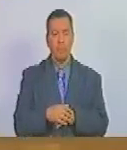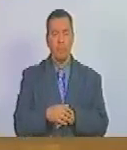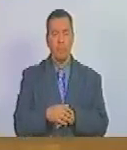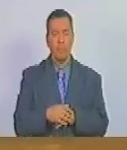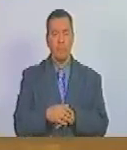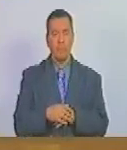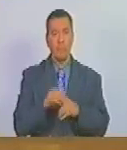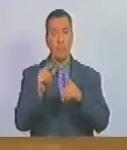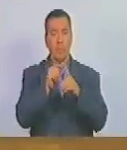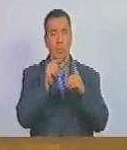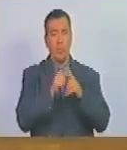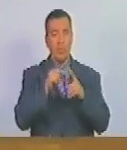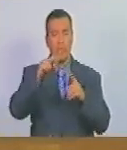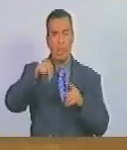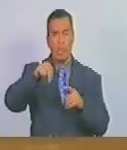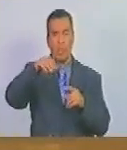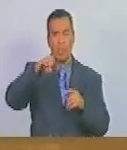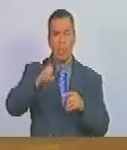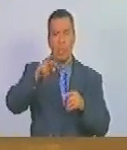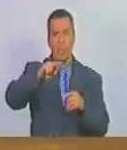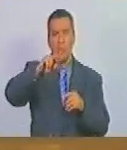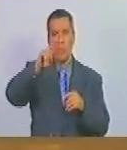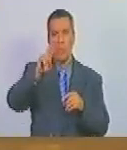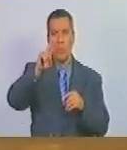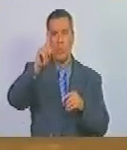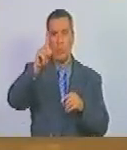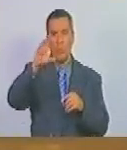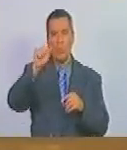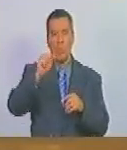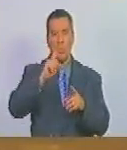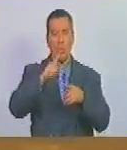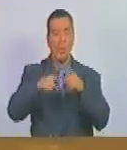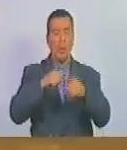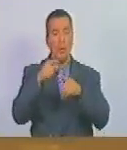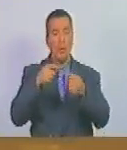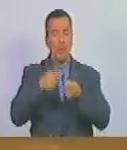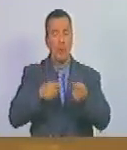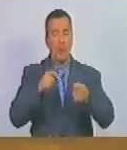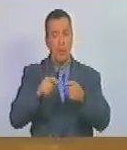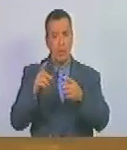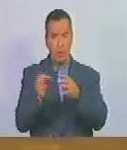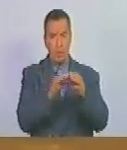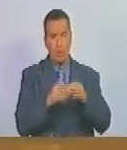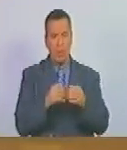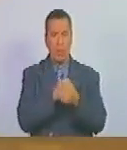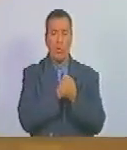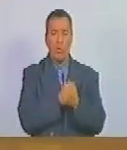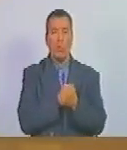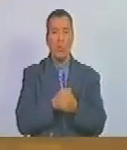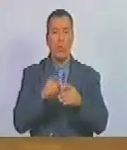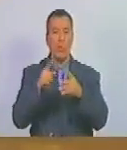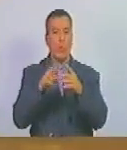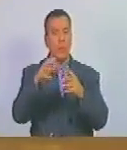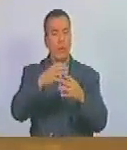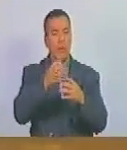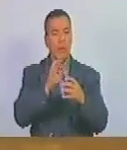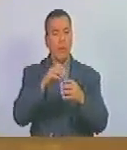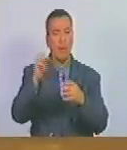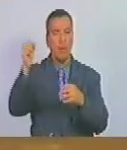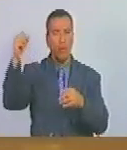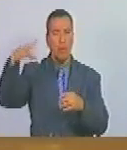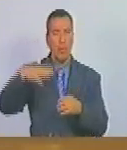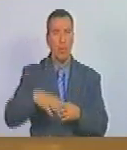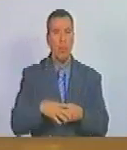una palabra de Neruda, que nos dice que cuando los malvados atacan tu semilla, nos abrazamos a tu antorcha como paro de luz,